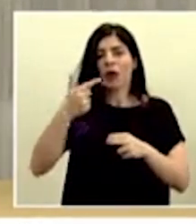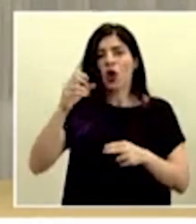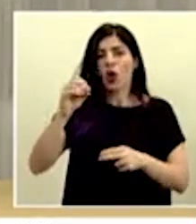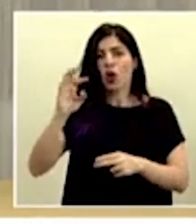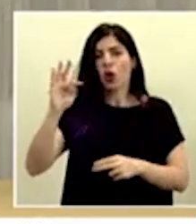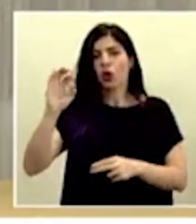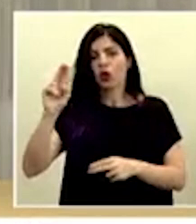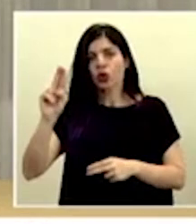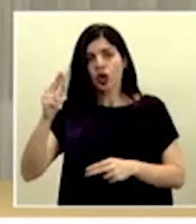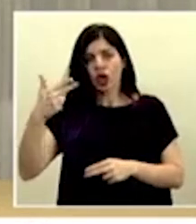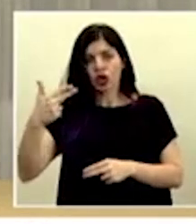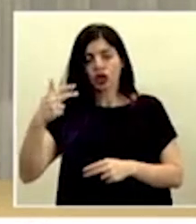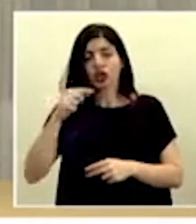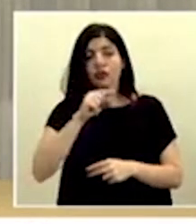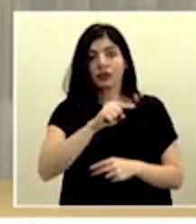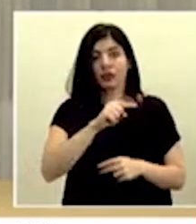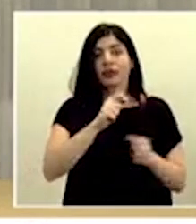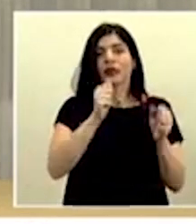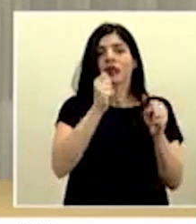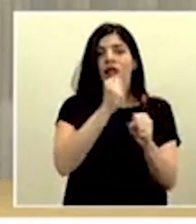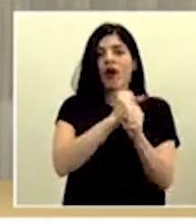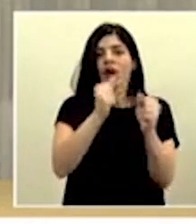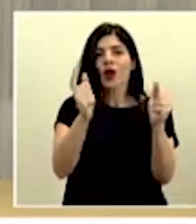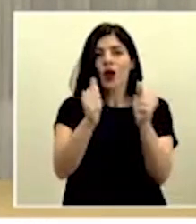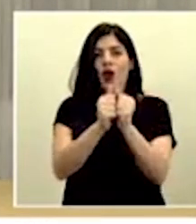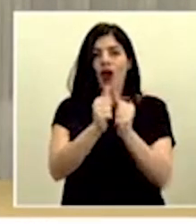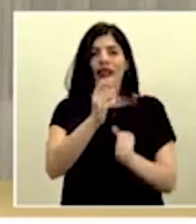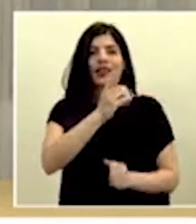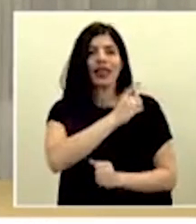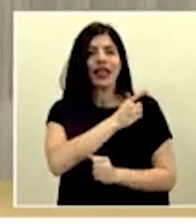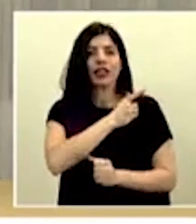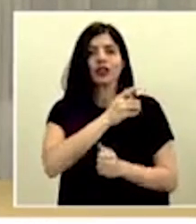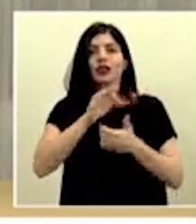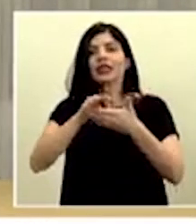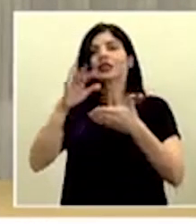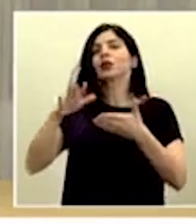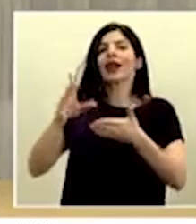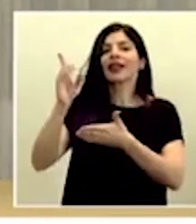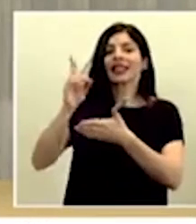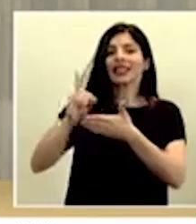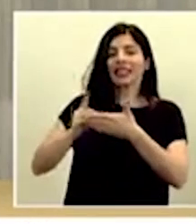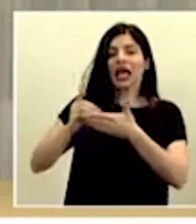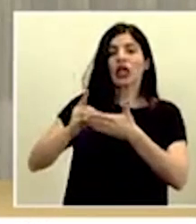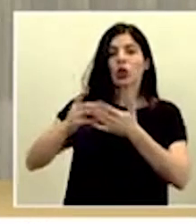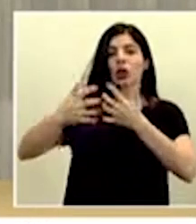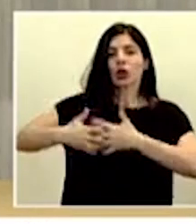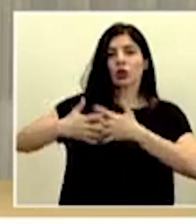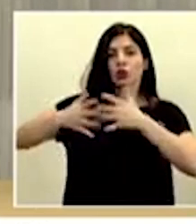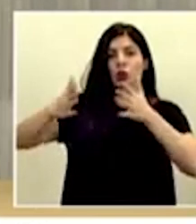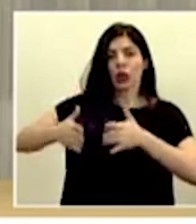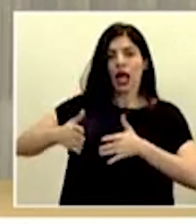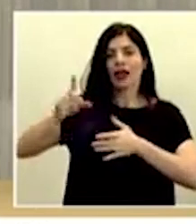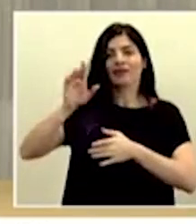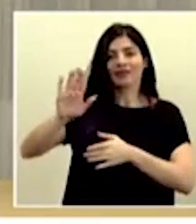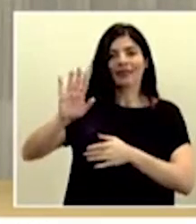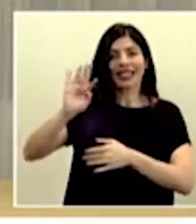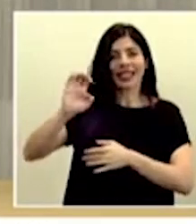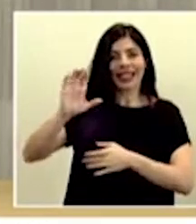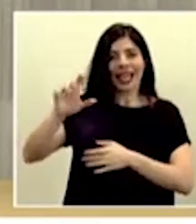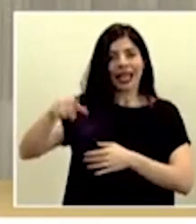y en conjunto con la dirección de la Escuela de Diseño Industrial del Tecnológico.